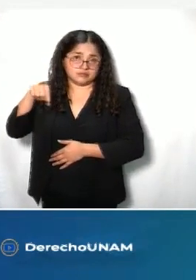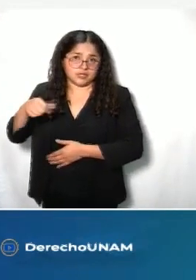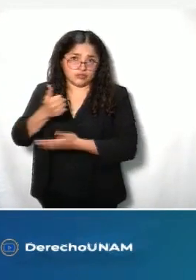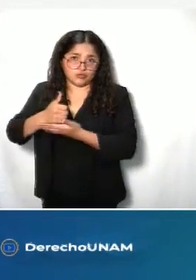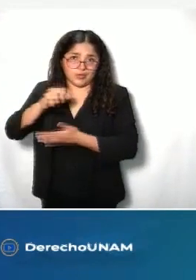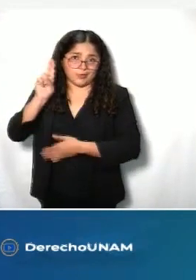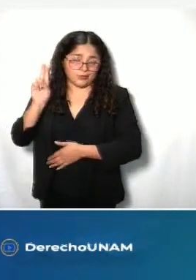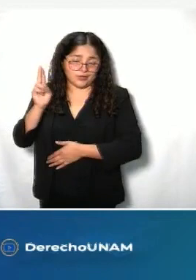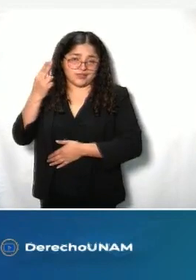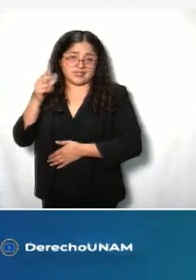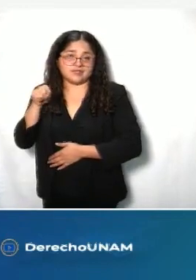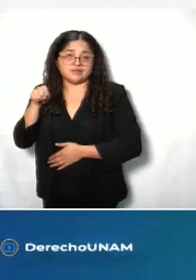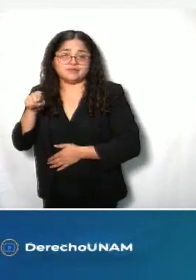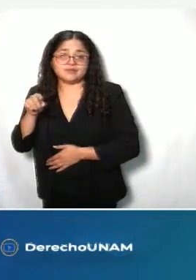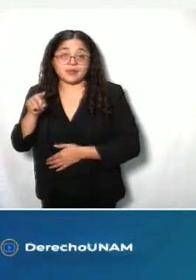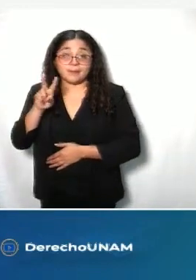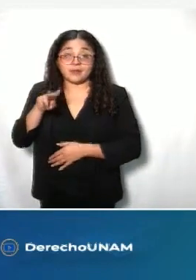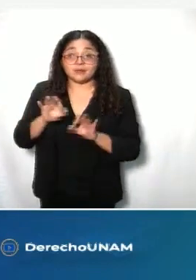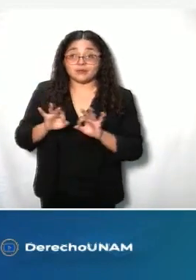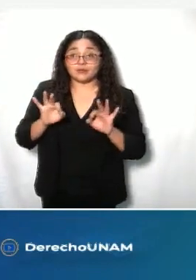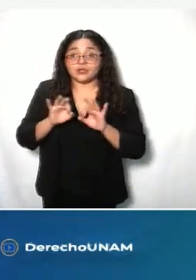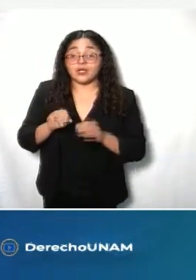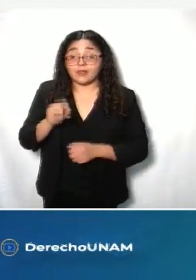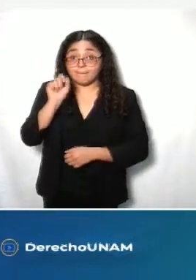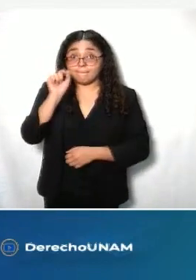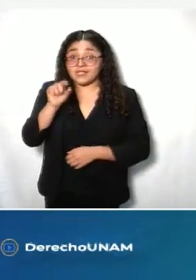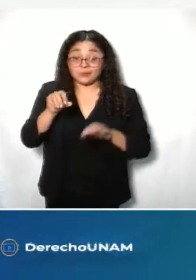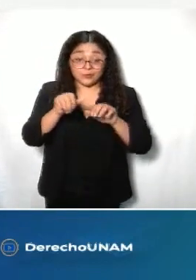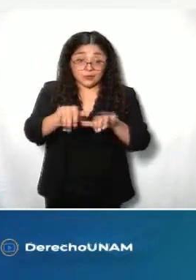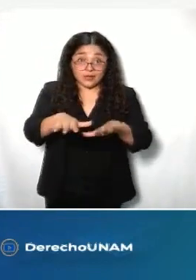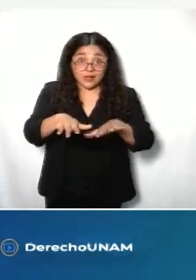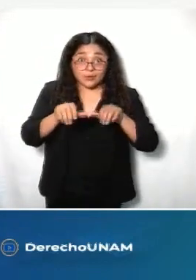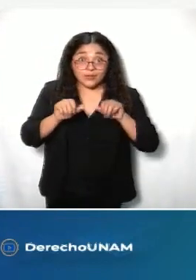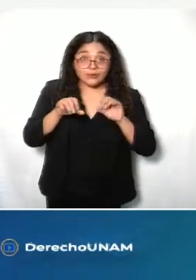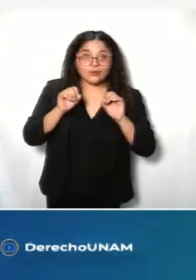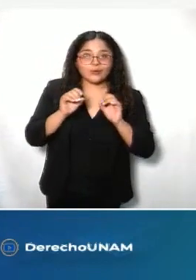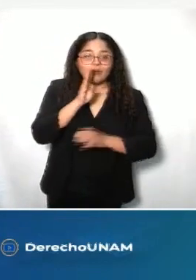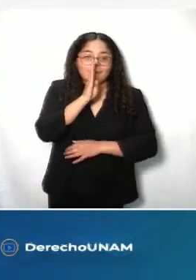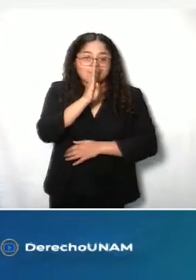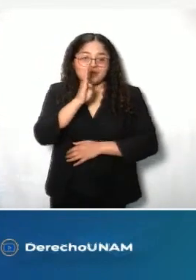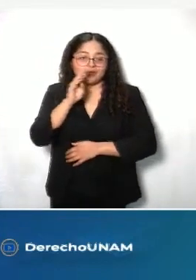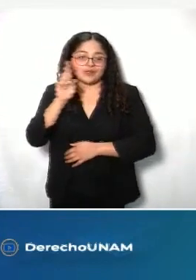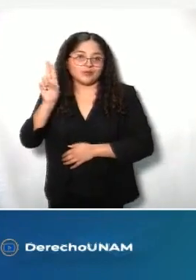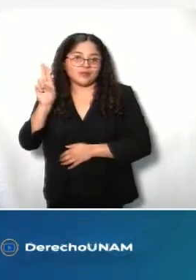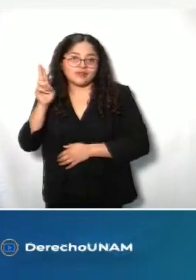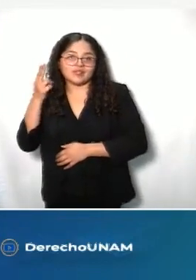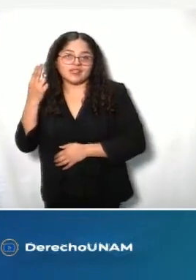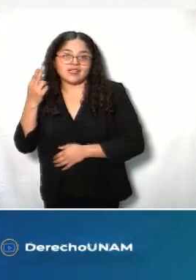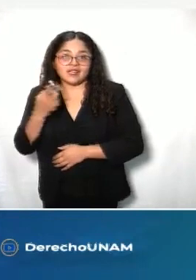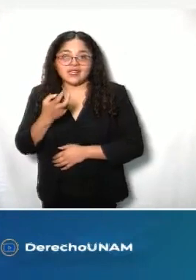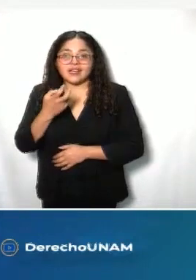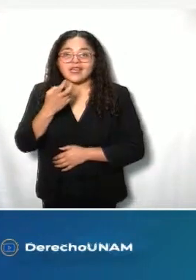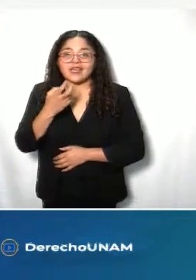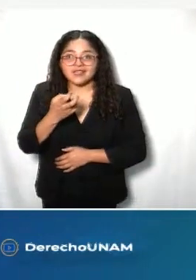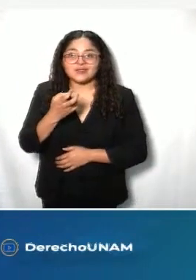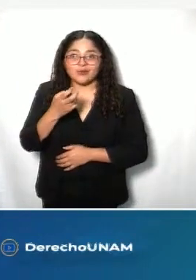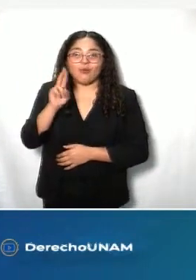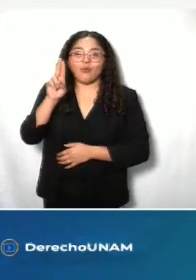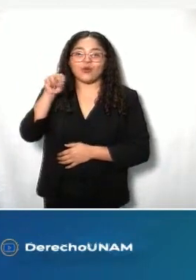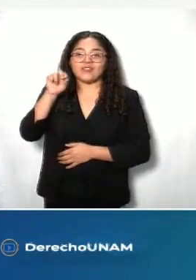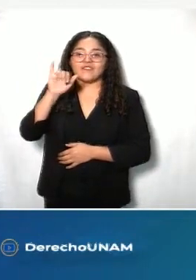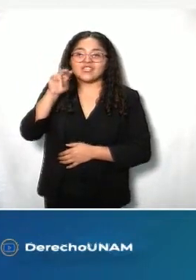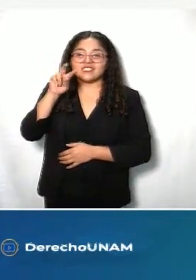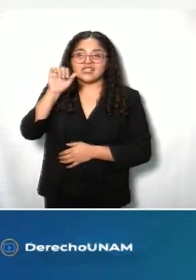y del lado derecho, los auditorios y la propia biblioteca, para nosotros es un privilegio. Es un privilegio estar en la universidad nacional,